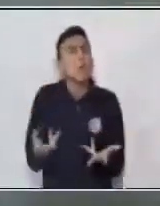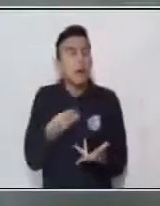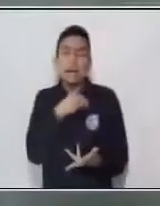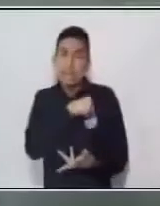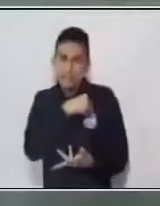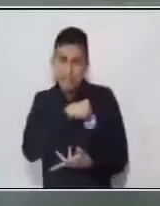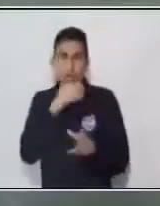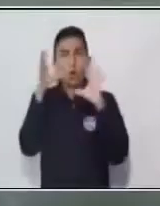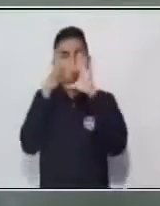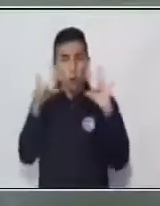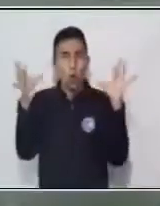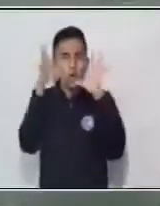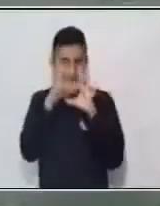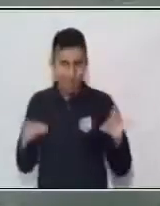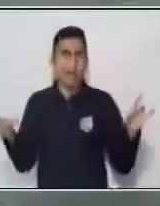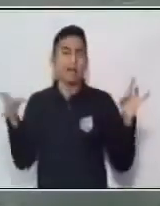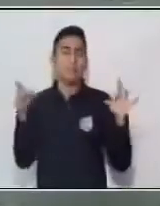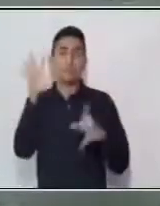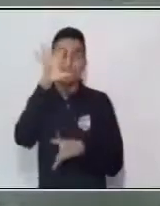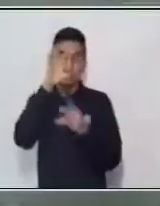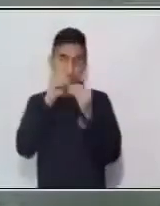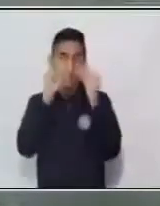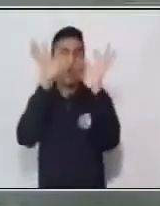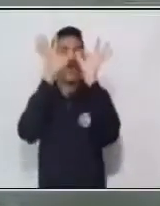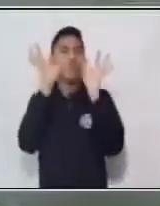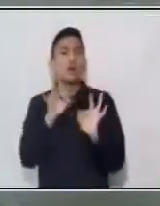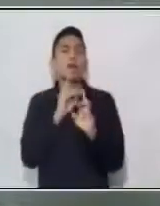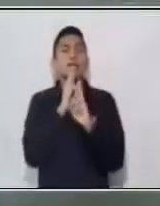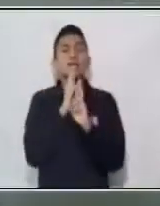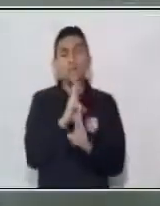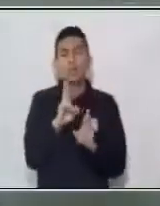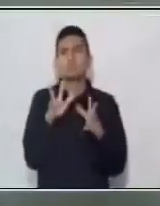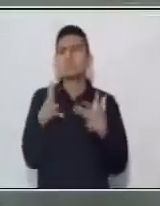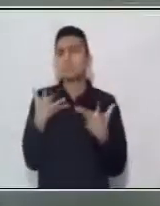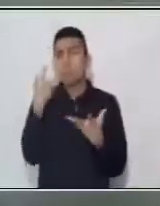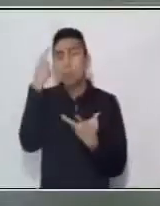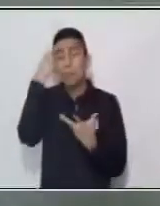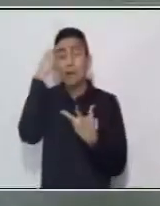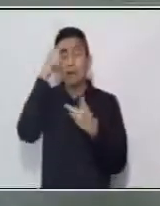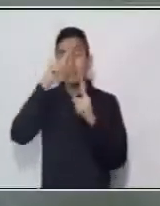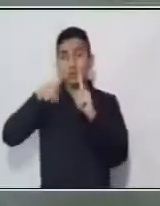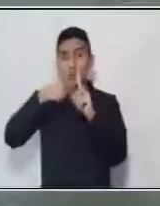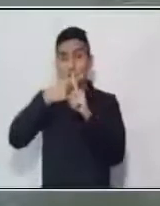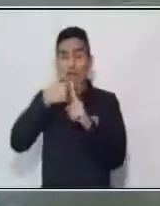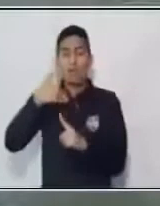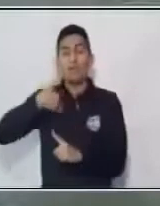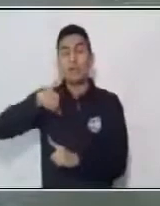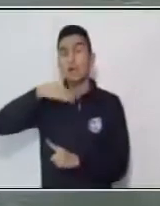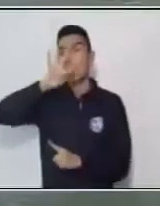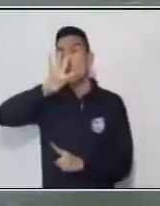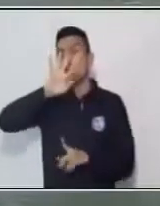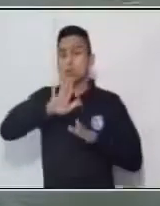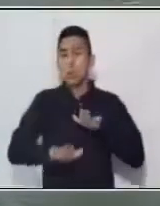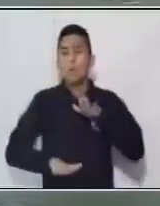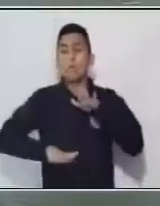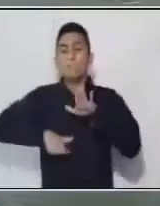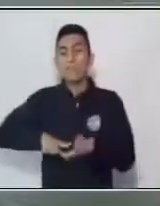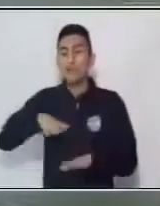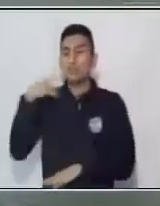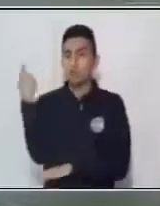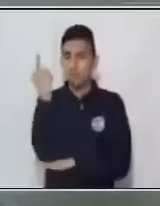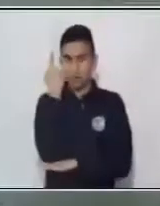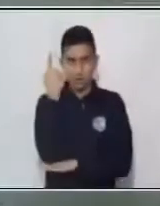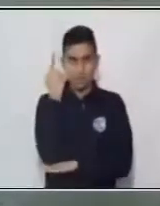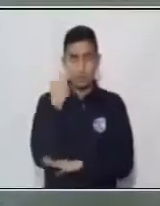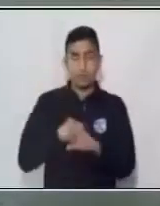contar que el método de resolución de problemas para la suma tiene cuatro pasos importantes. El